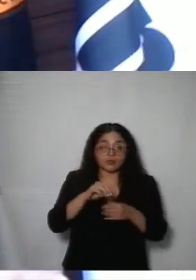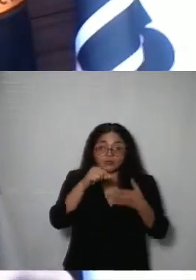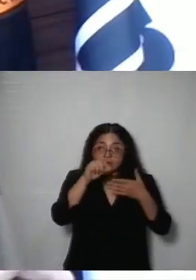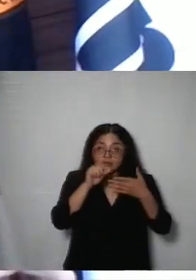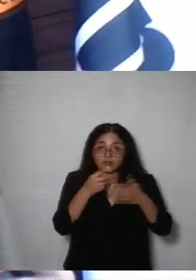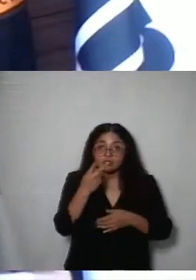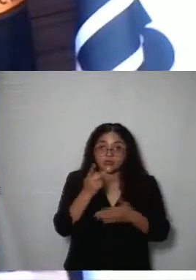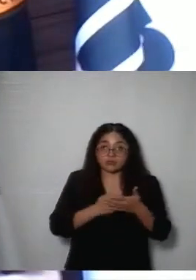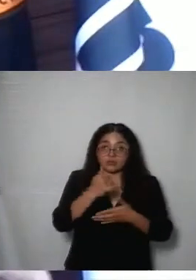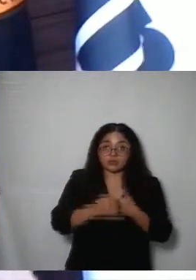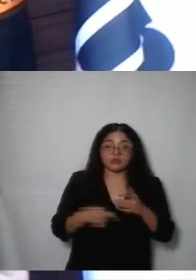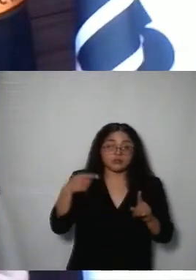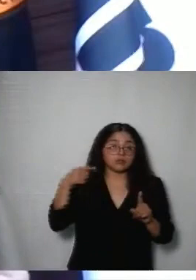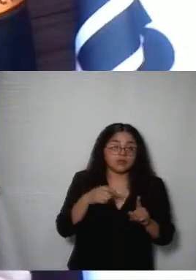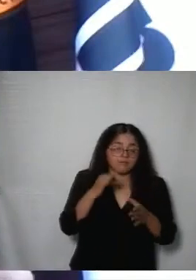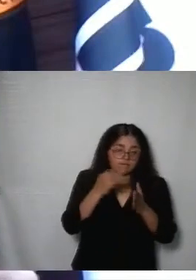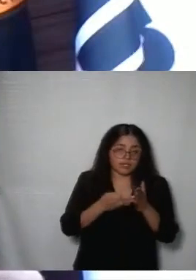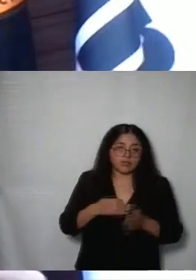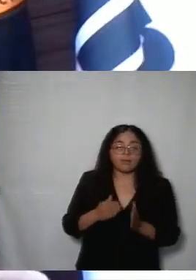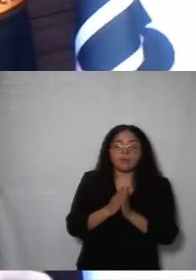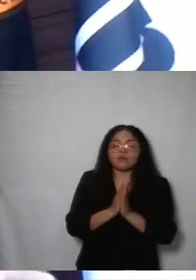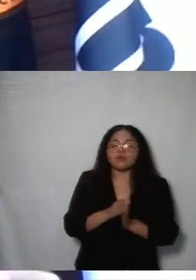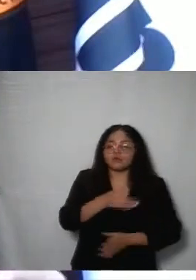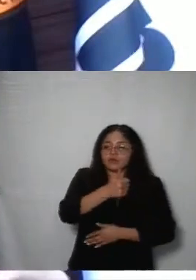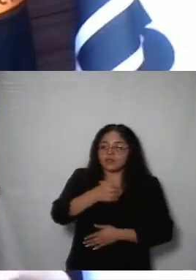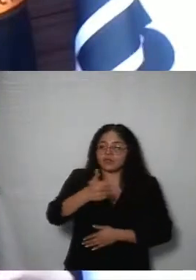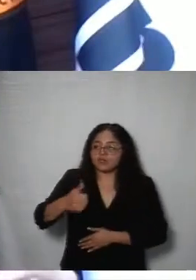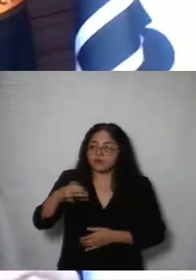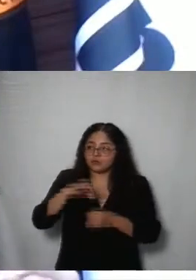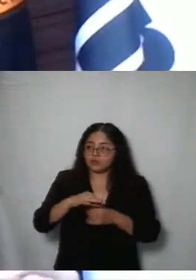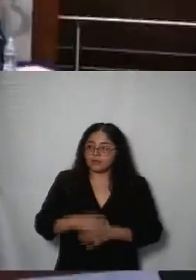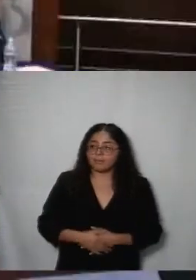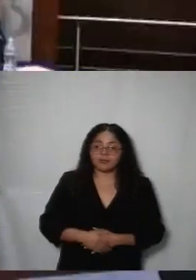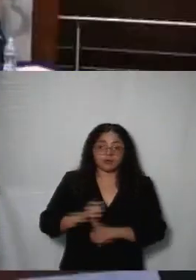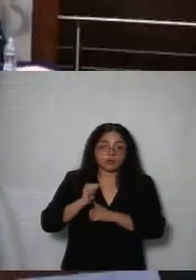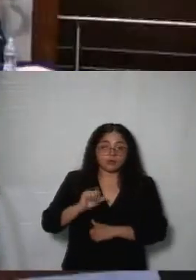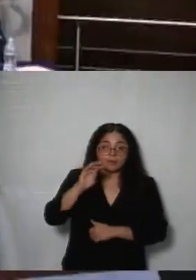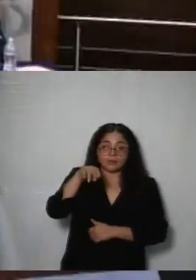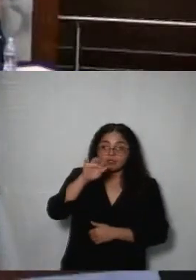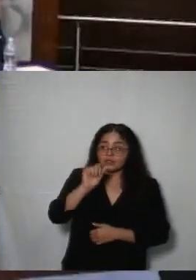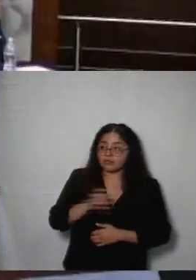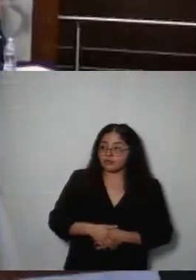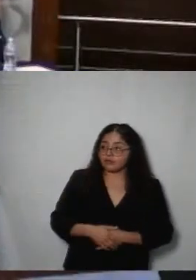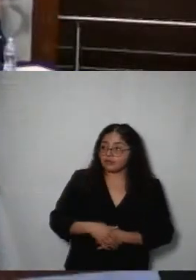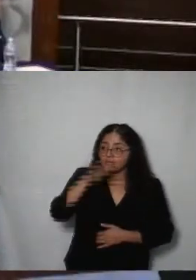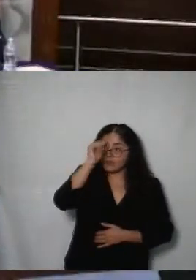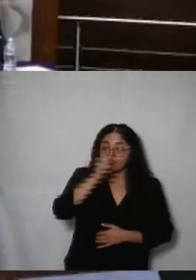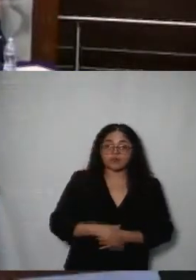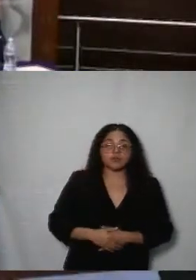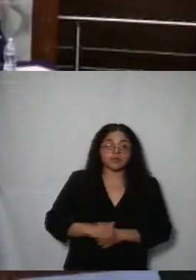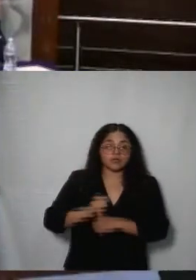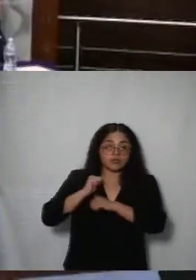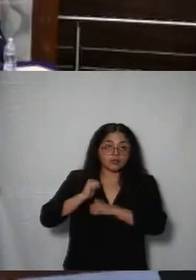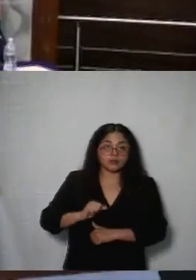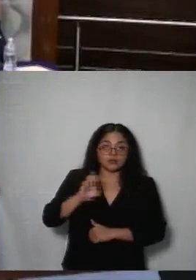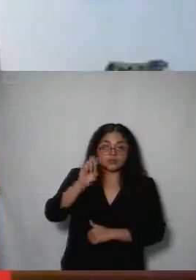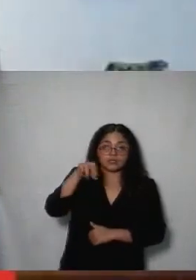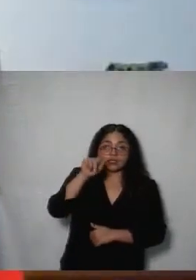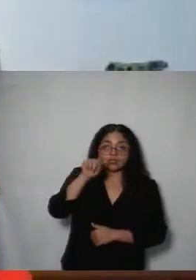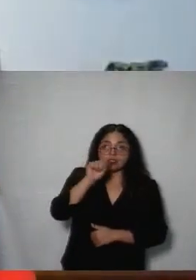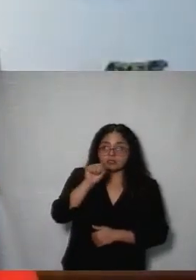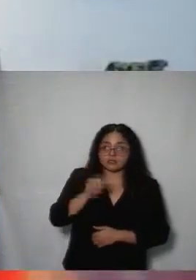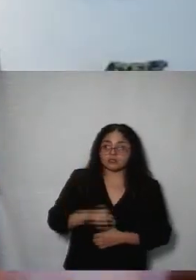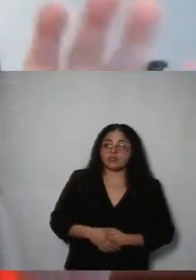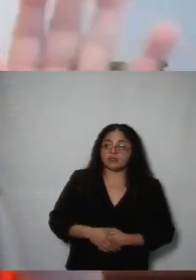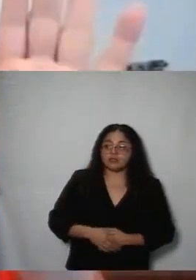la votación de los dos proyectos de los resolución restantes por lo que le solicito expresar el sentido de su voto comisionado Bonilla a favor comisionada